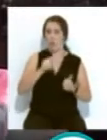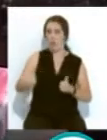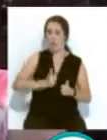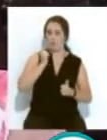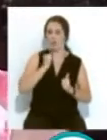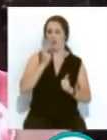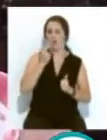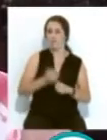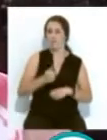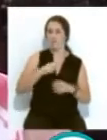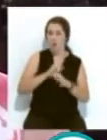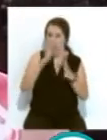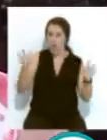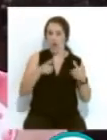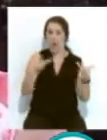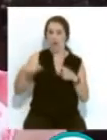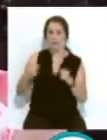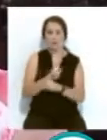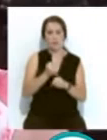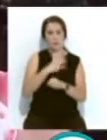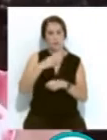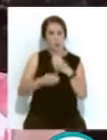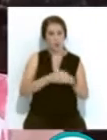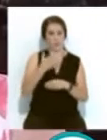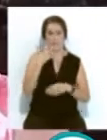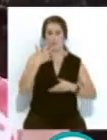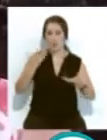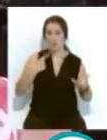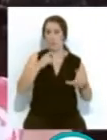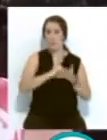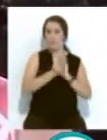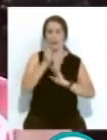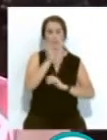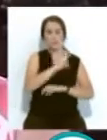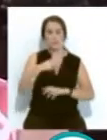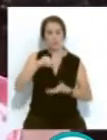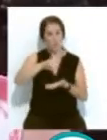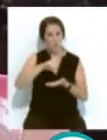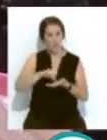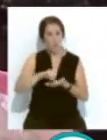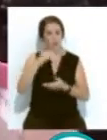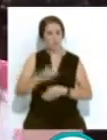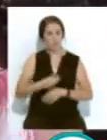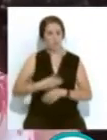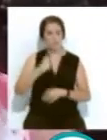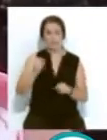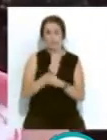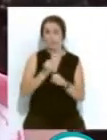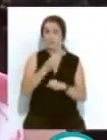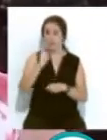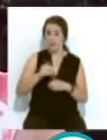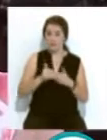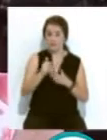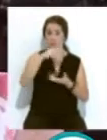oportunidades también de áreas de trabajo que podamos hacer... ...como por ejemplo son el Plan Turístico de Grandes Ciudades... ...que lo trabajaremos también